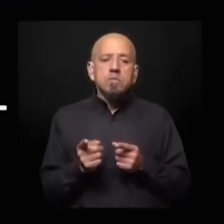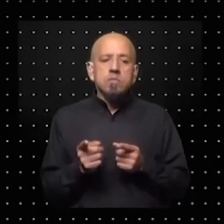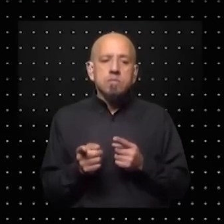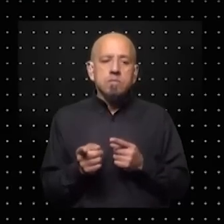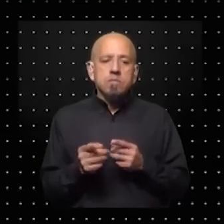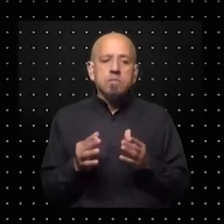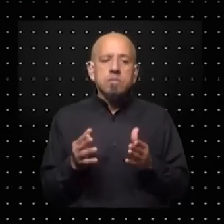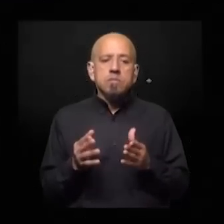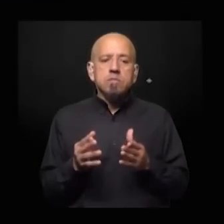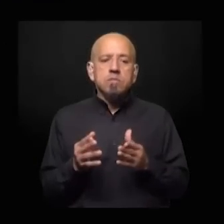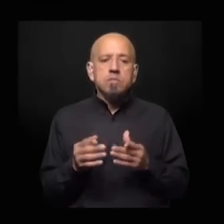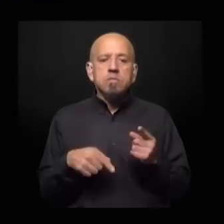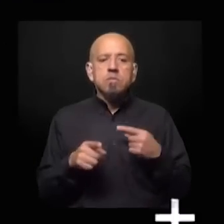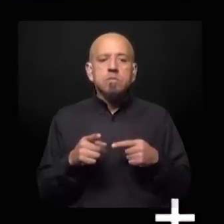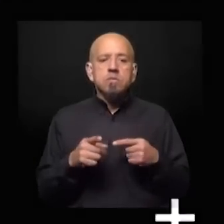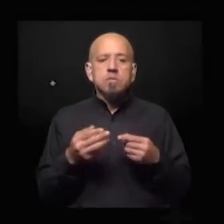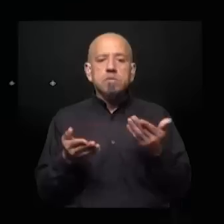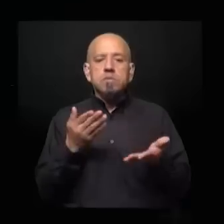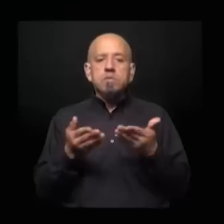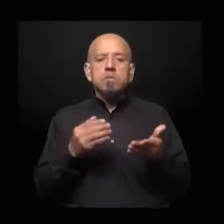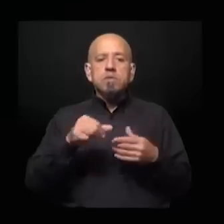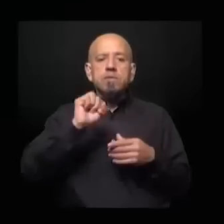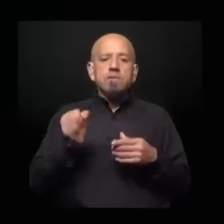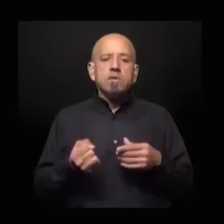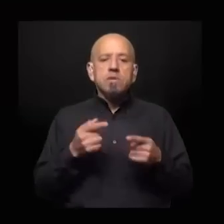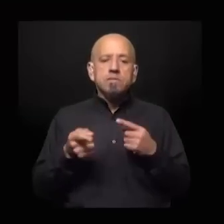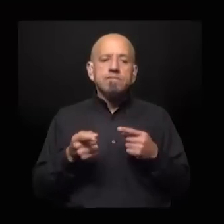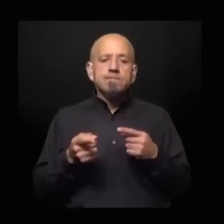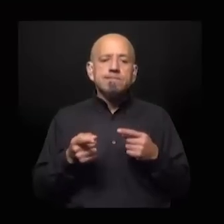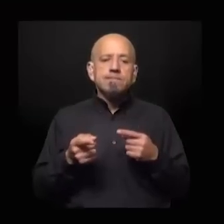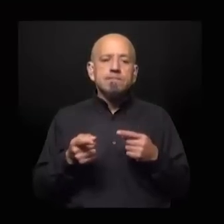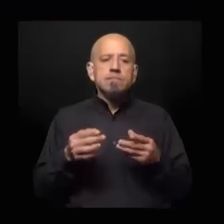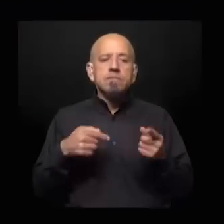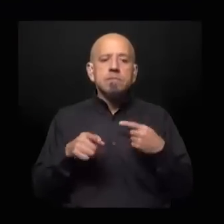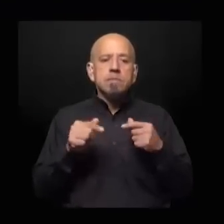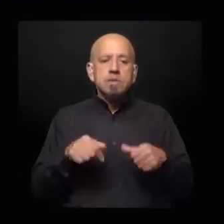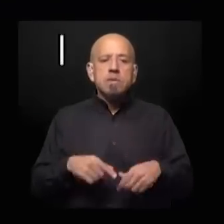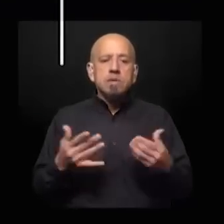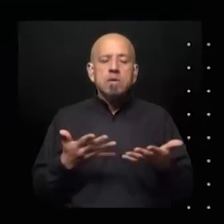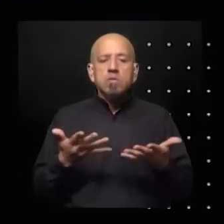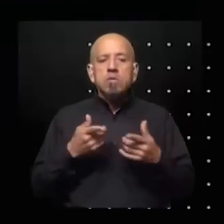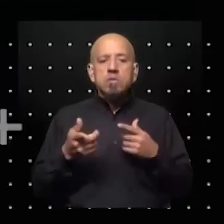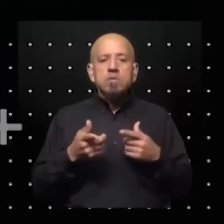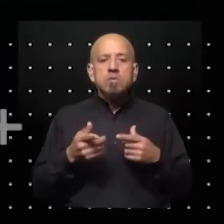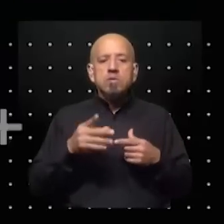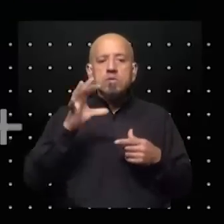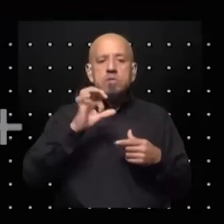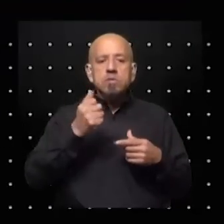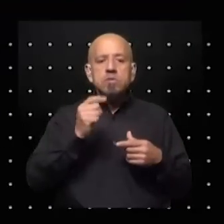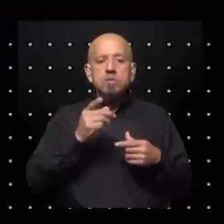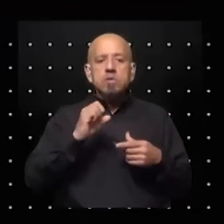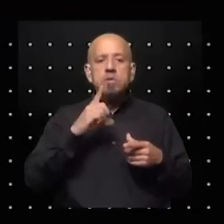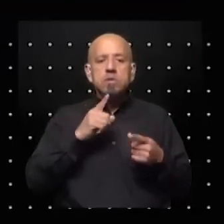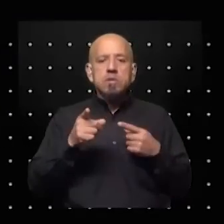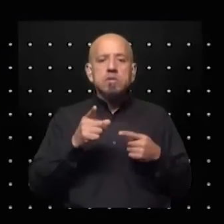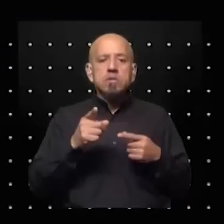quizás útil, ¿no? Desestabilizar África en estos momentos es, como está sucediendo en el Sahel, con los golpes de estado